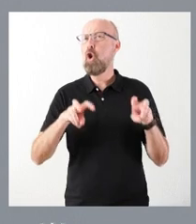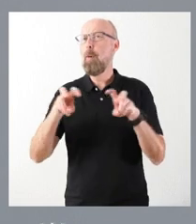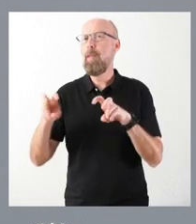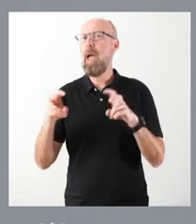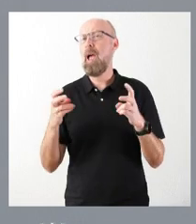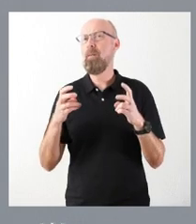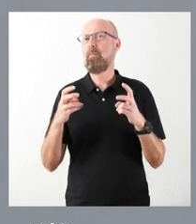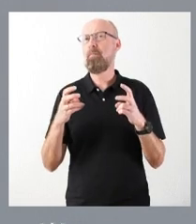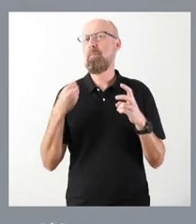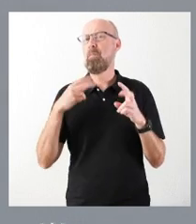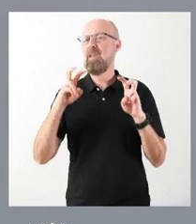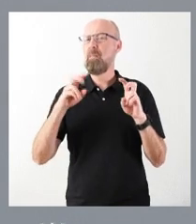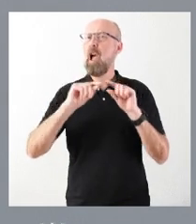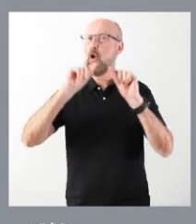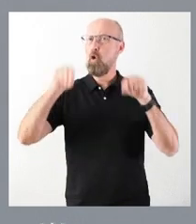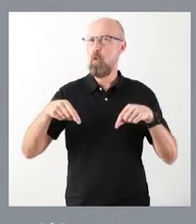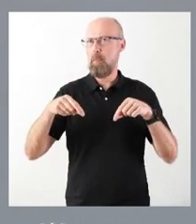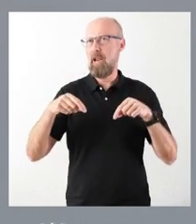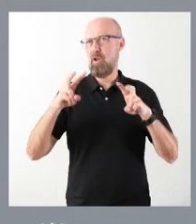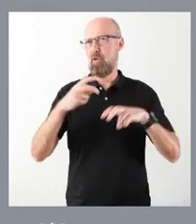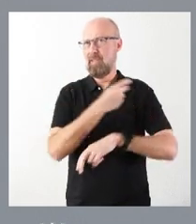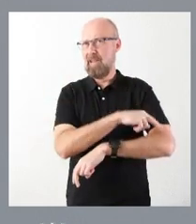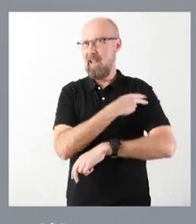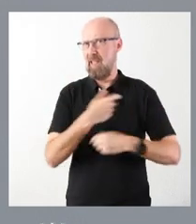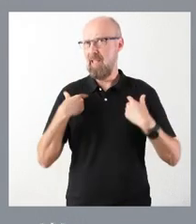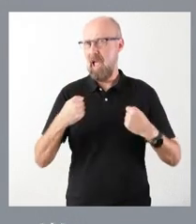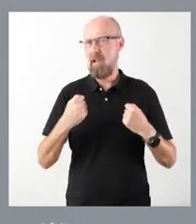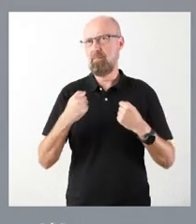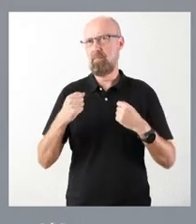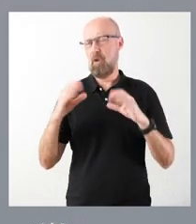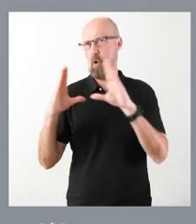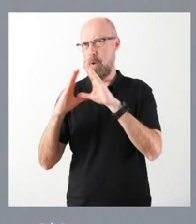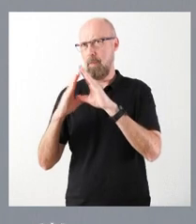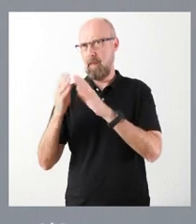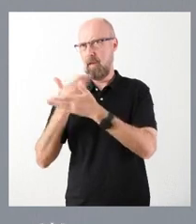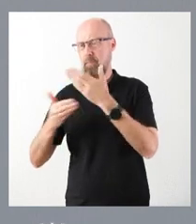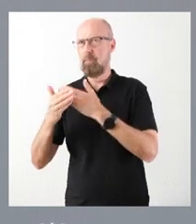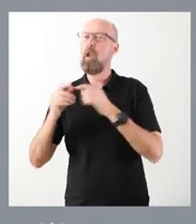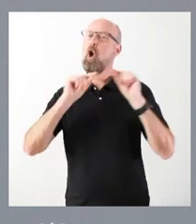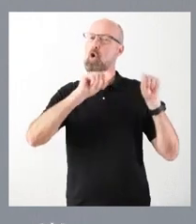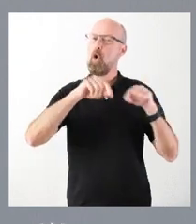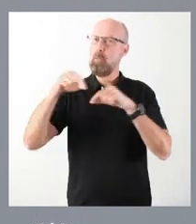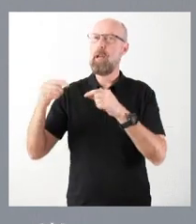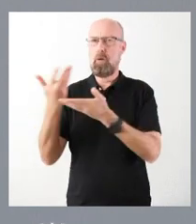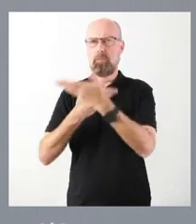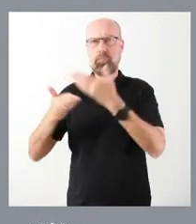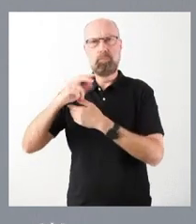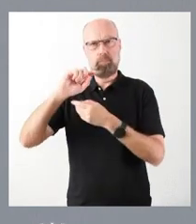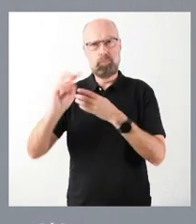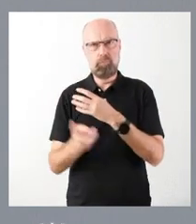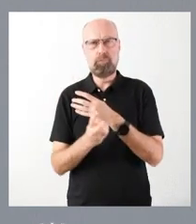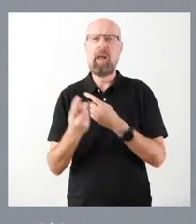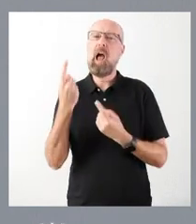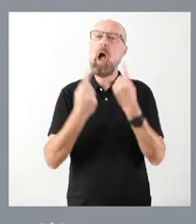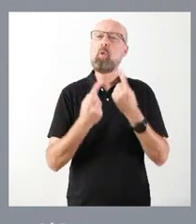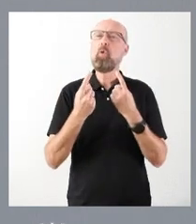a ese convenio sanitario con la Comunidad de Madrid. Teníamos varios convenios en vigor con la Comunidad de Madrid y, además, algunos excedían estrictamente